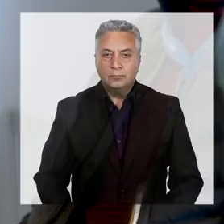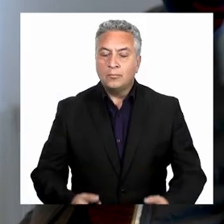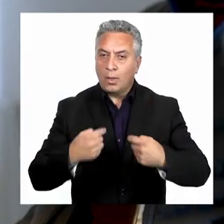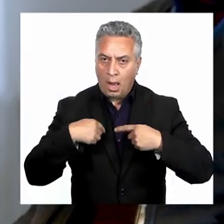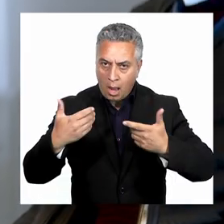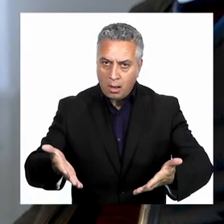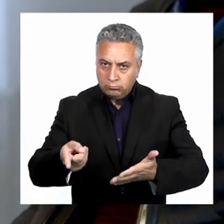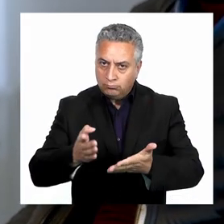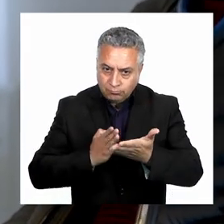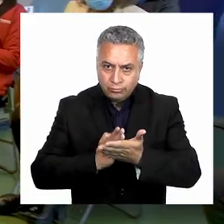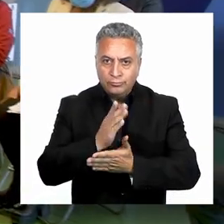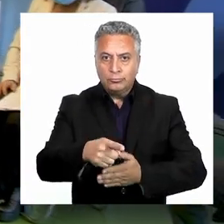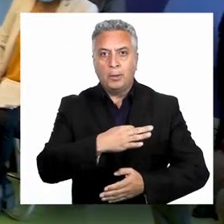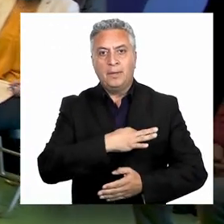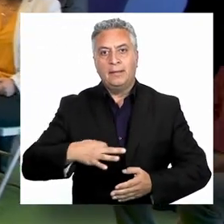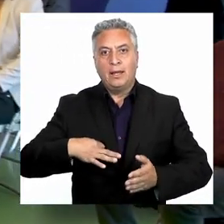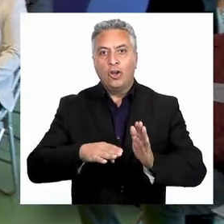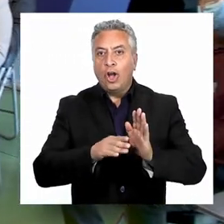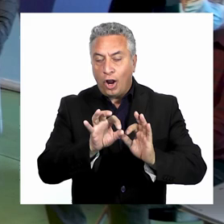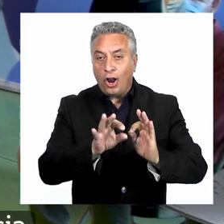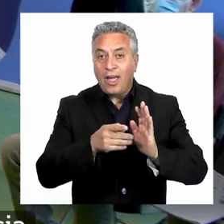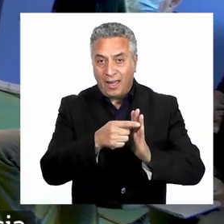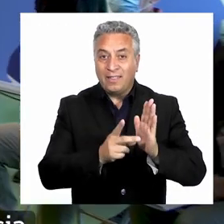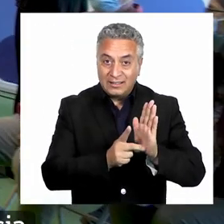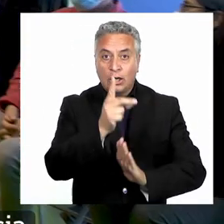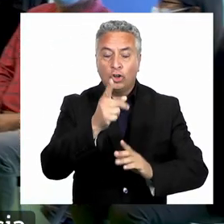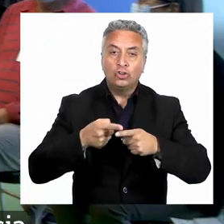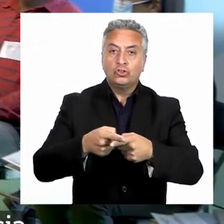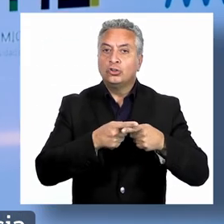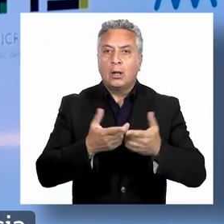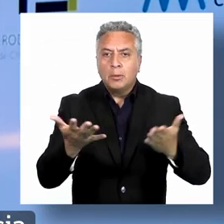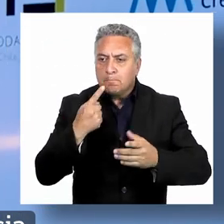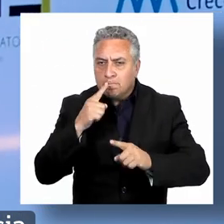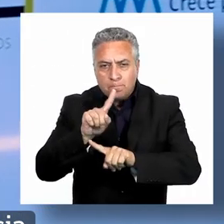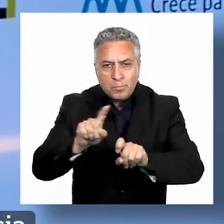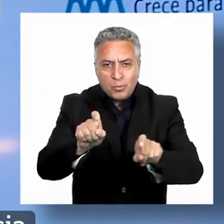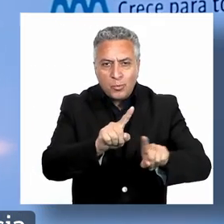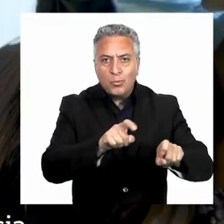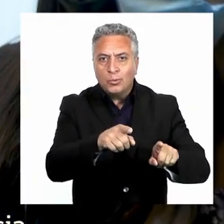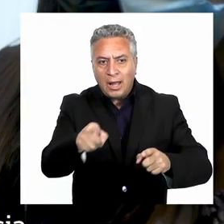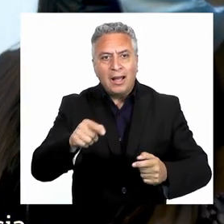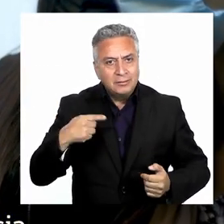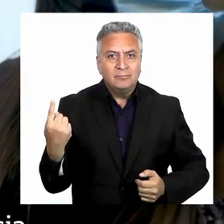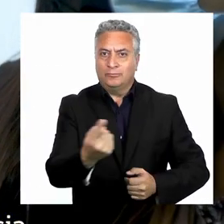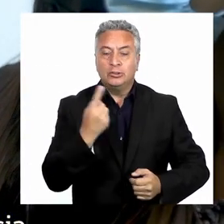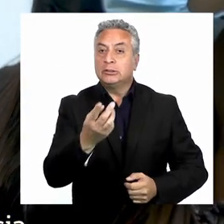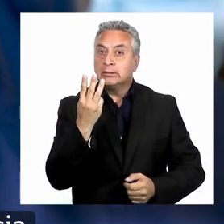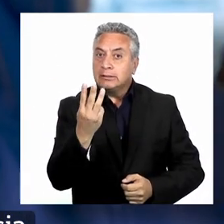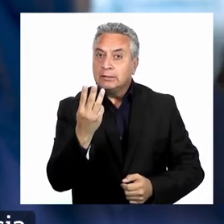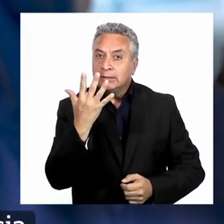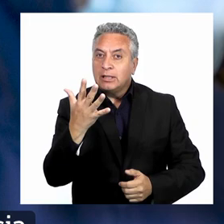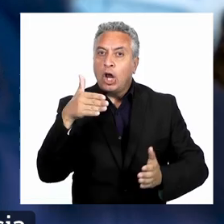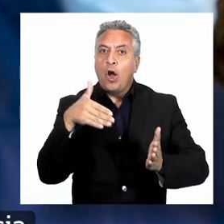Estamos iniciando en el Ministerio de Desarrollo Social la encuesta nacional de discapacidad y dependencia. A 35